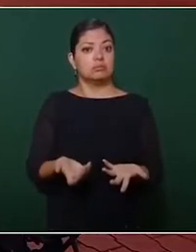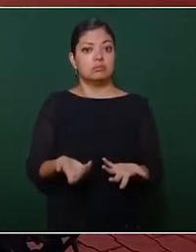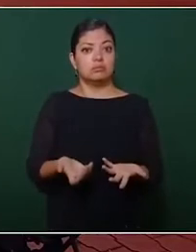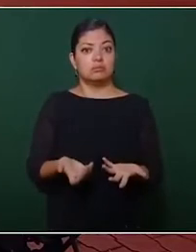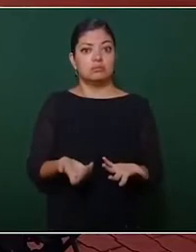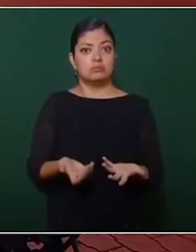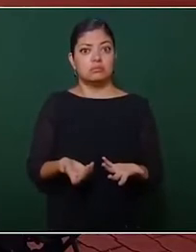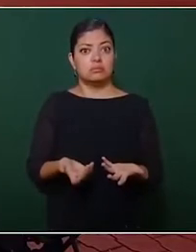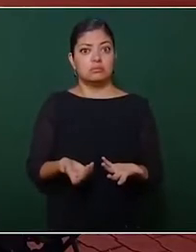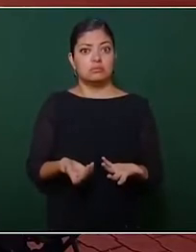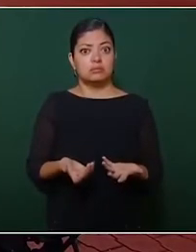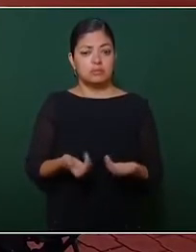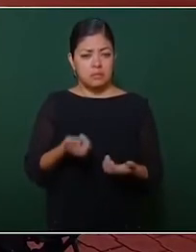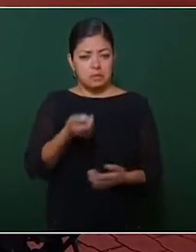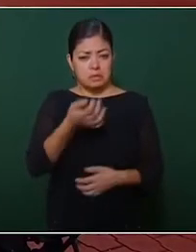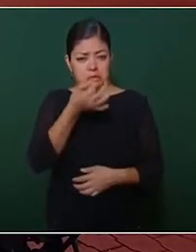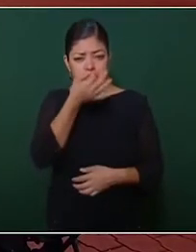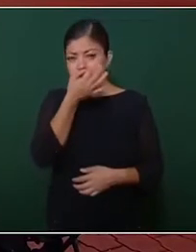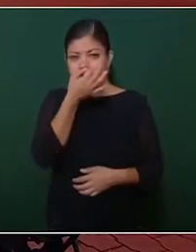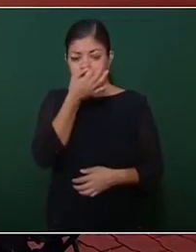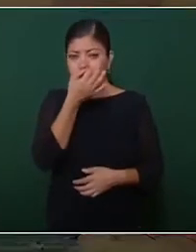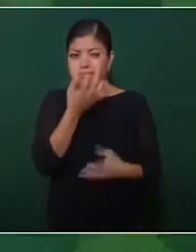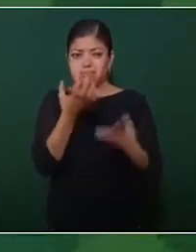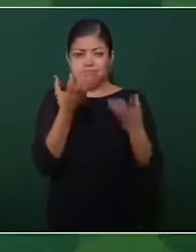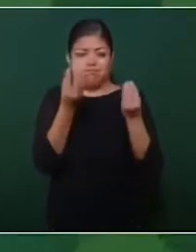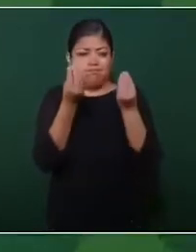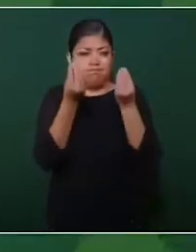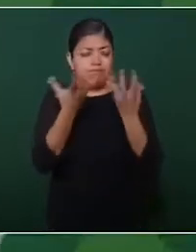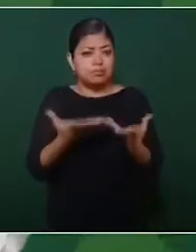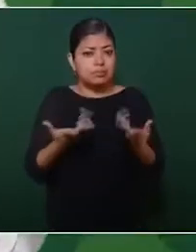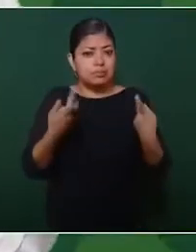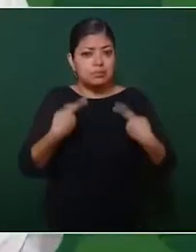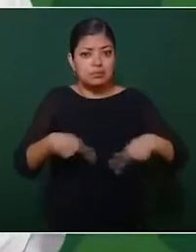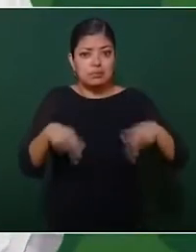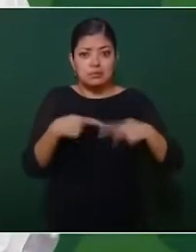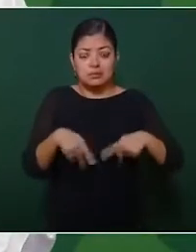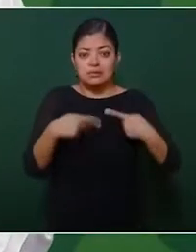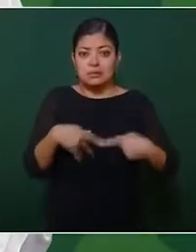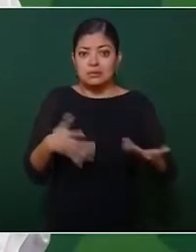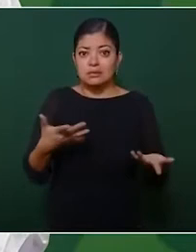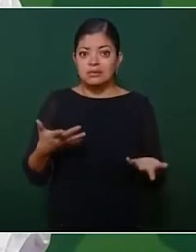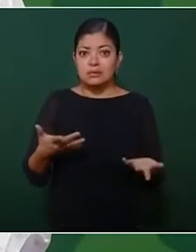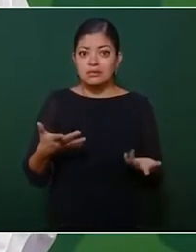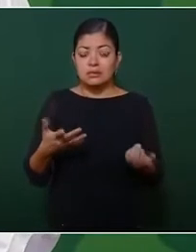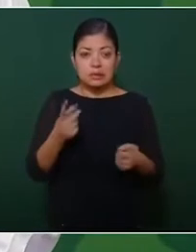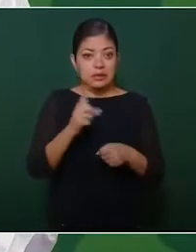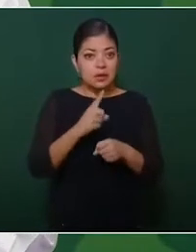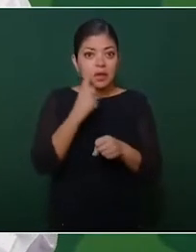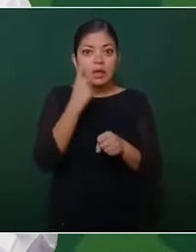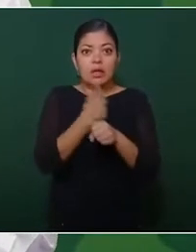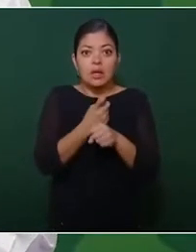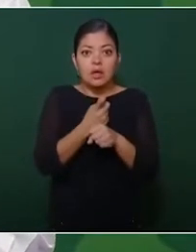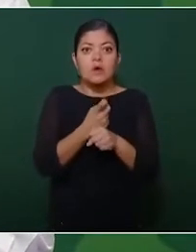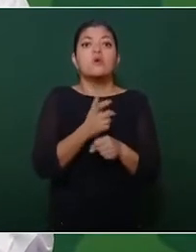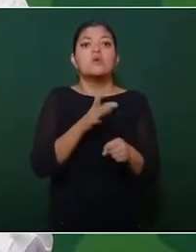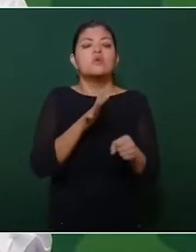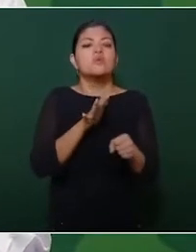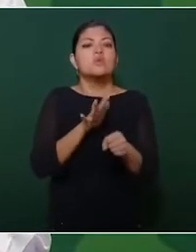muchísima gente, sobre todo en la academia,